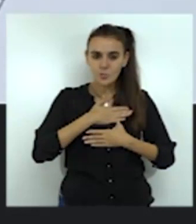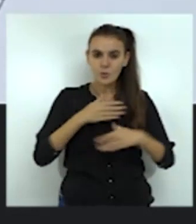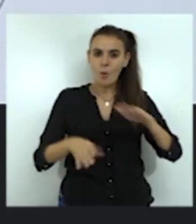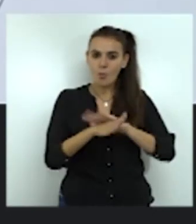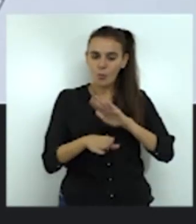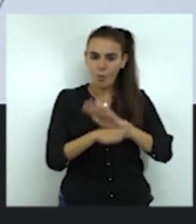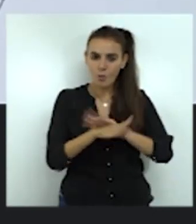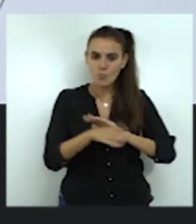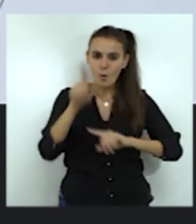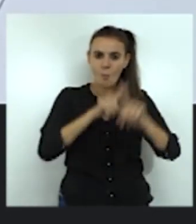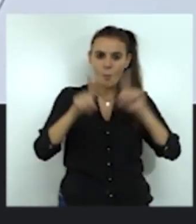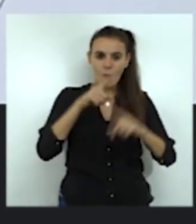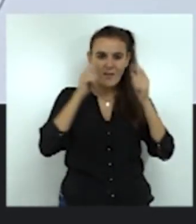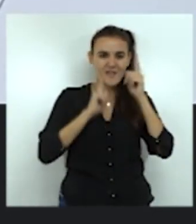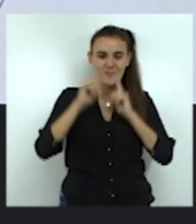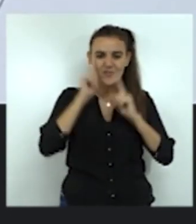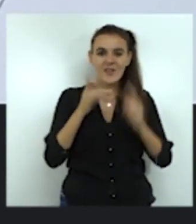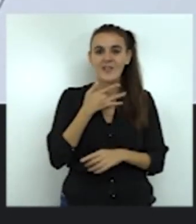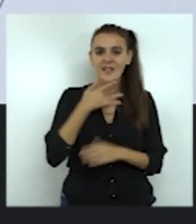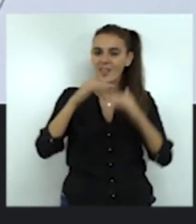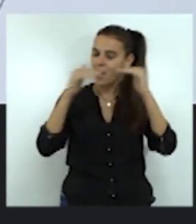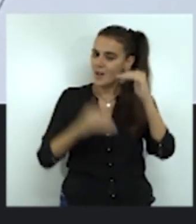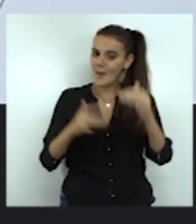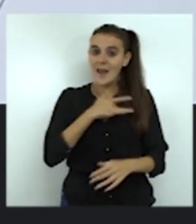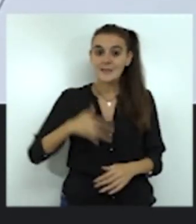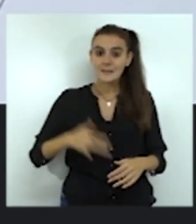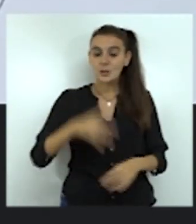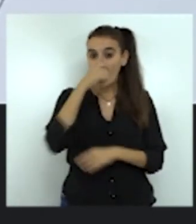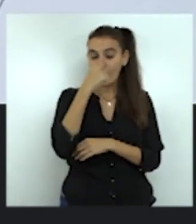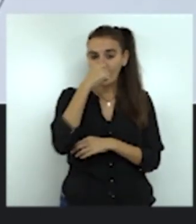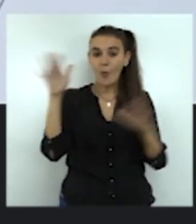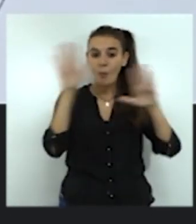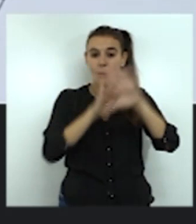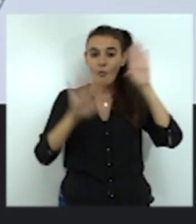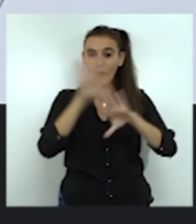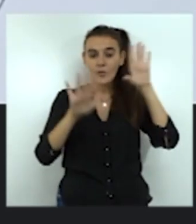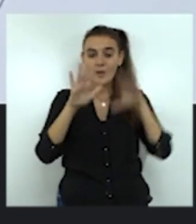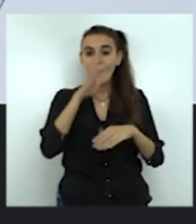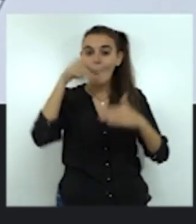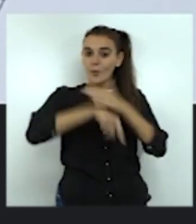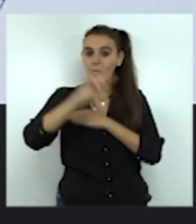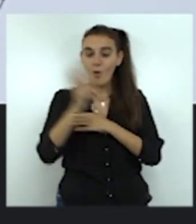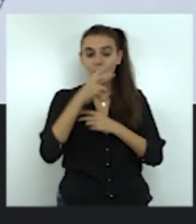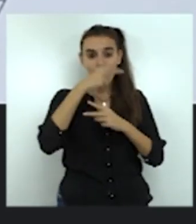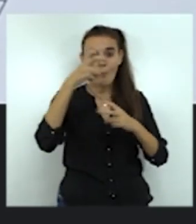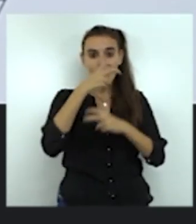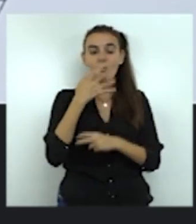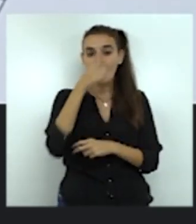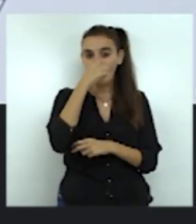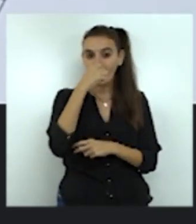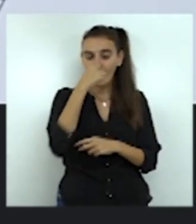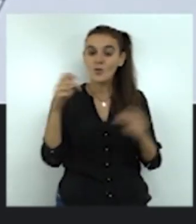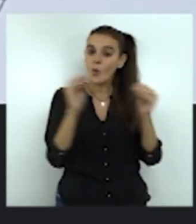lagrimeo y faringitis leve. Los síntomas de la gripe pueden confundirse con los de otras patologías respiratorias, como el catarro común, por lo que se